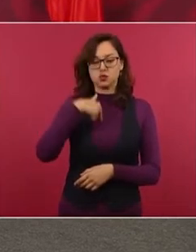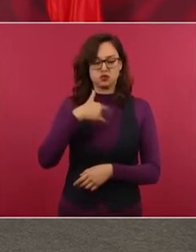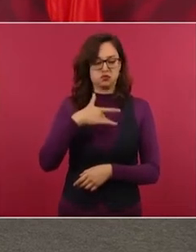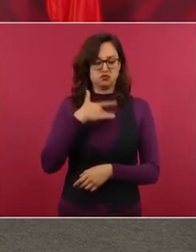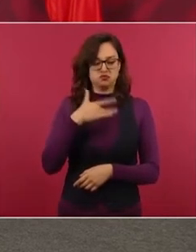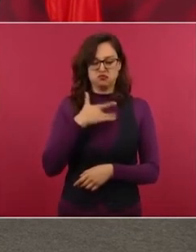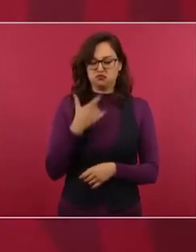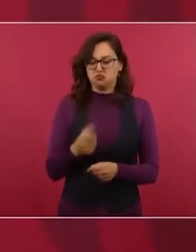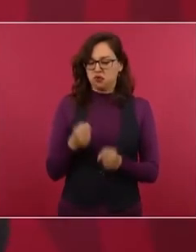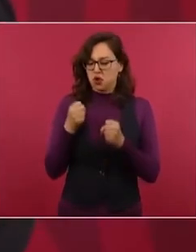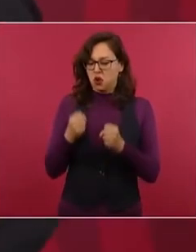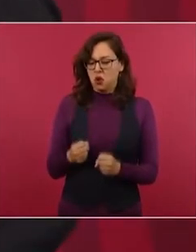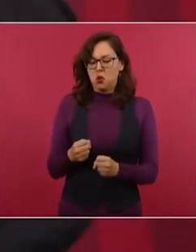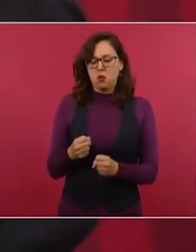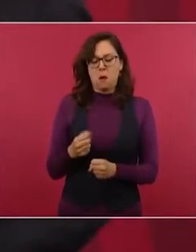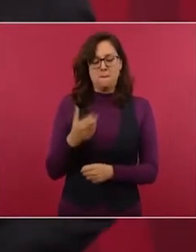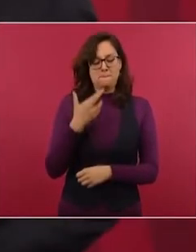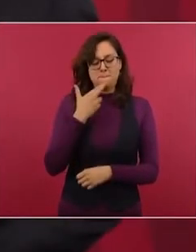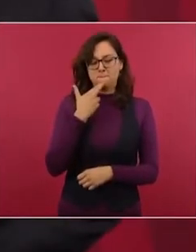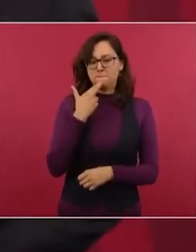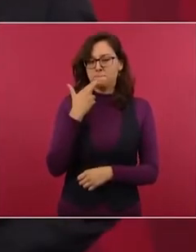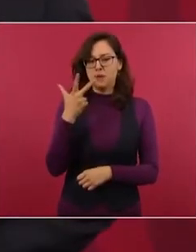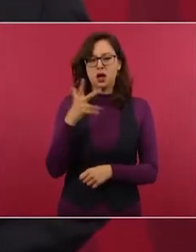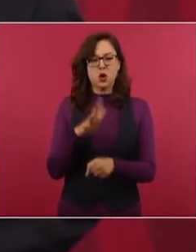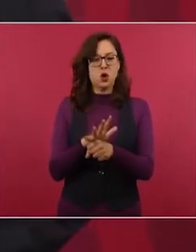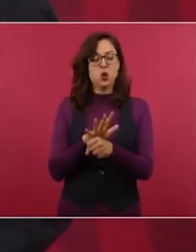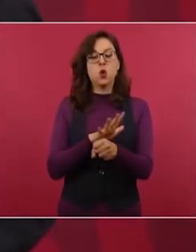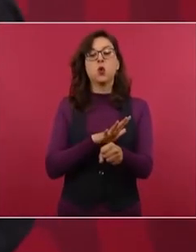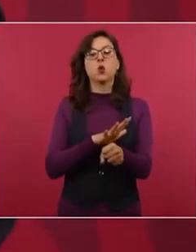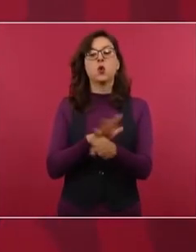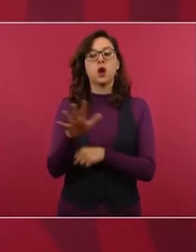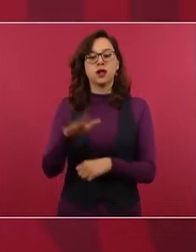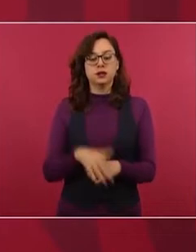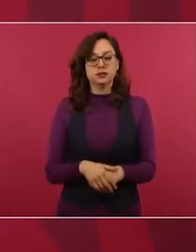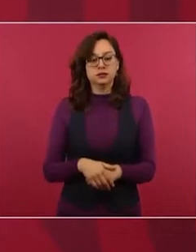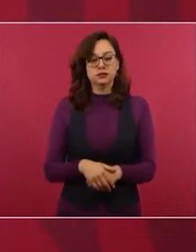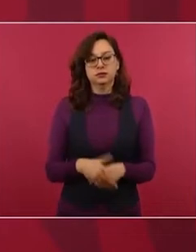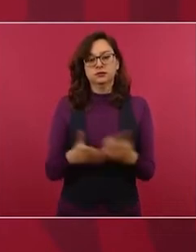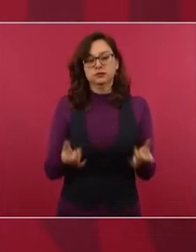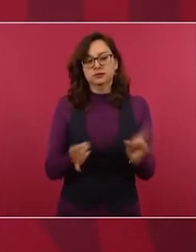es enfrentar el bien. Digo, el mal haciendo el bien.